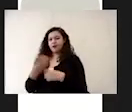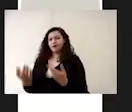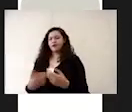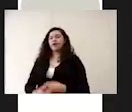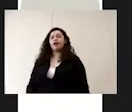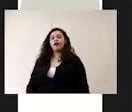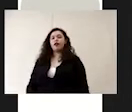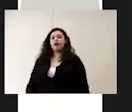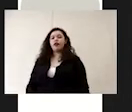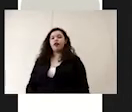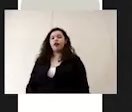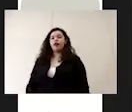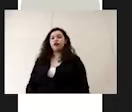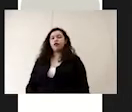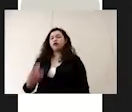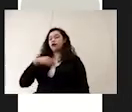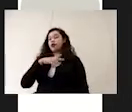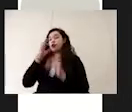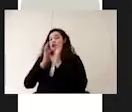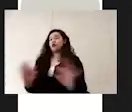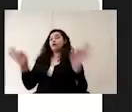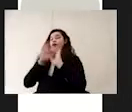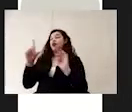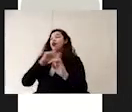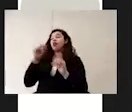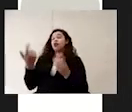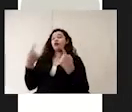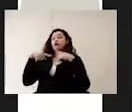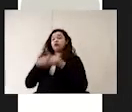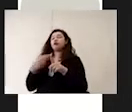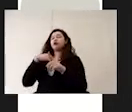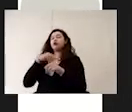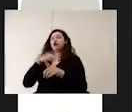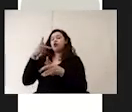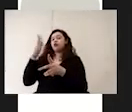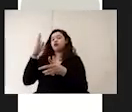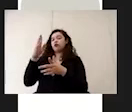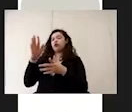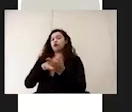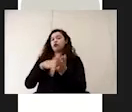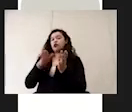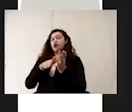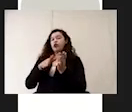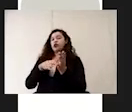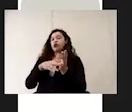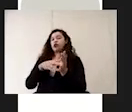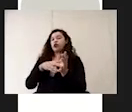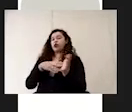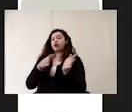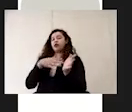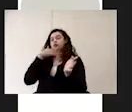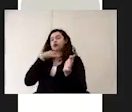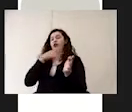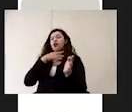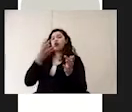Es importante que a su vez nosotros aprendamos a dividir estos residuos orgánicos por los grupos que acabamos de